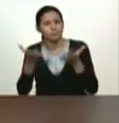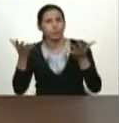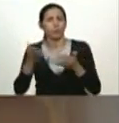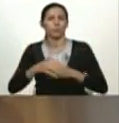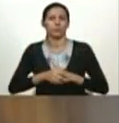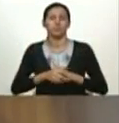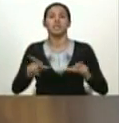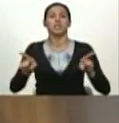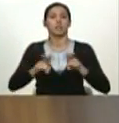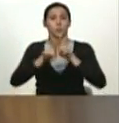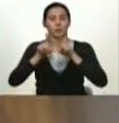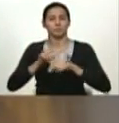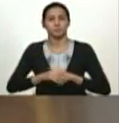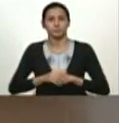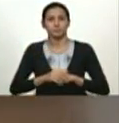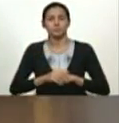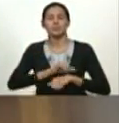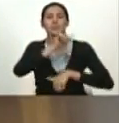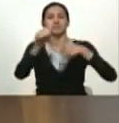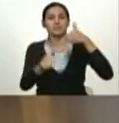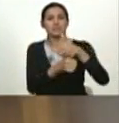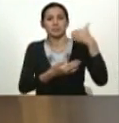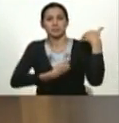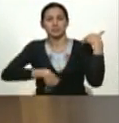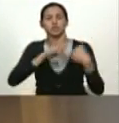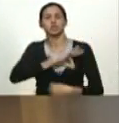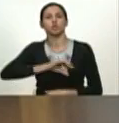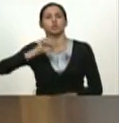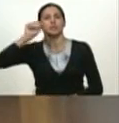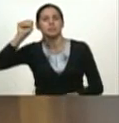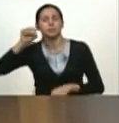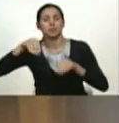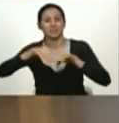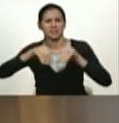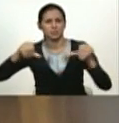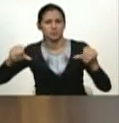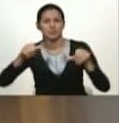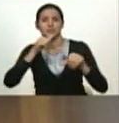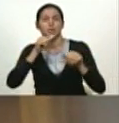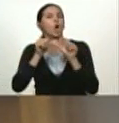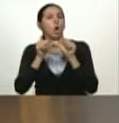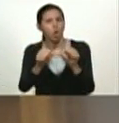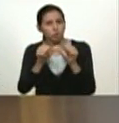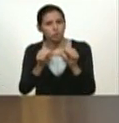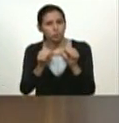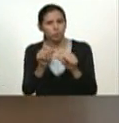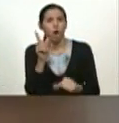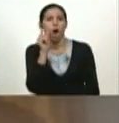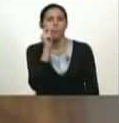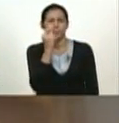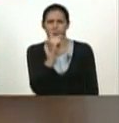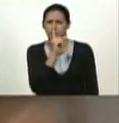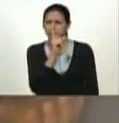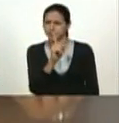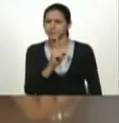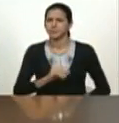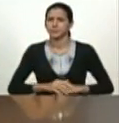igualmente en la vicepresidencia del socialismo territorial he ratificado un hombre bueno que